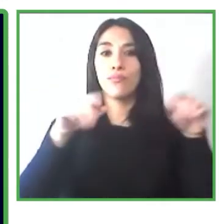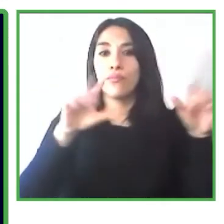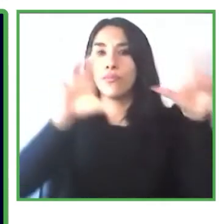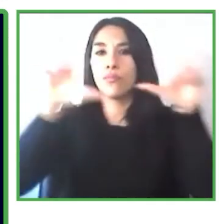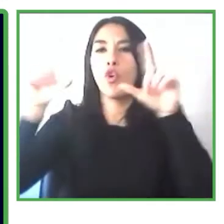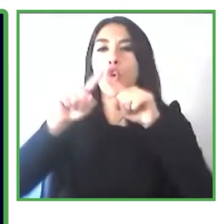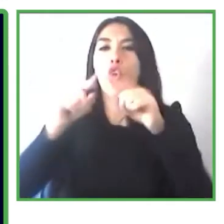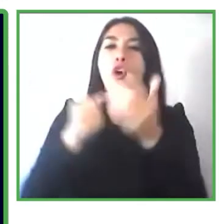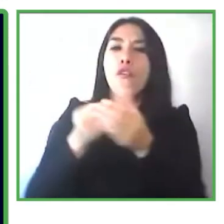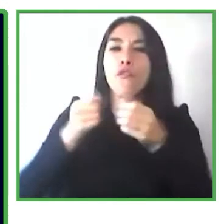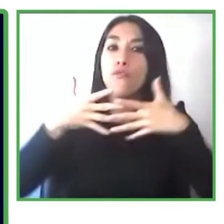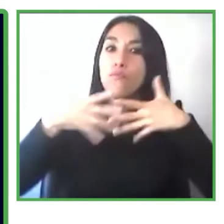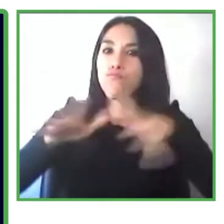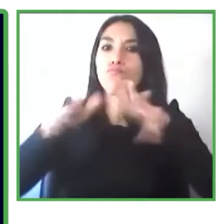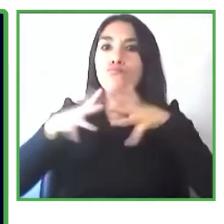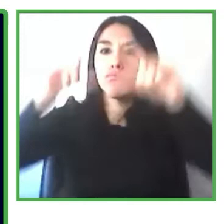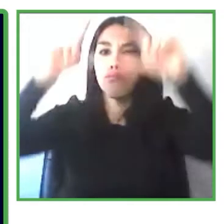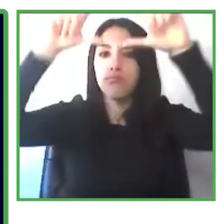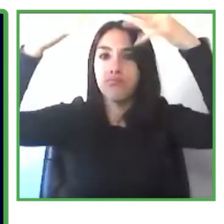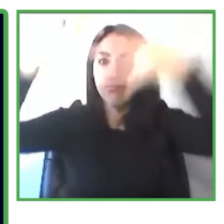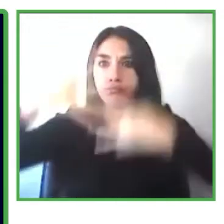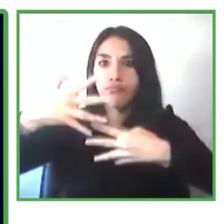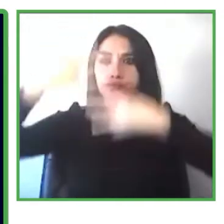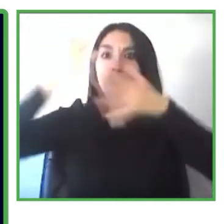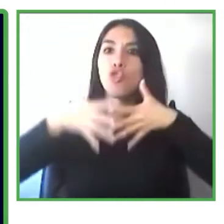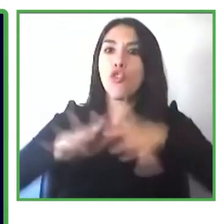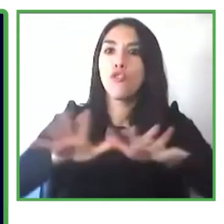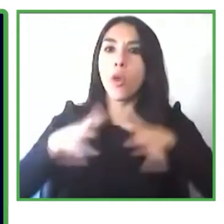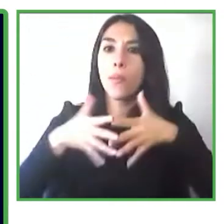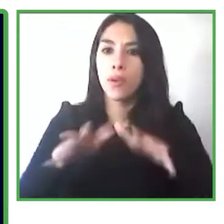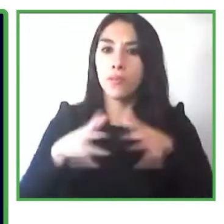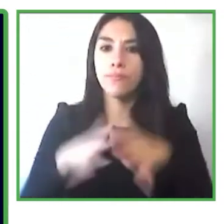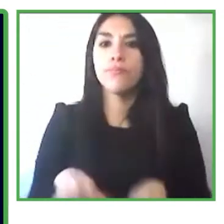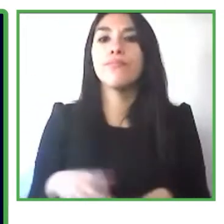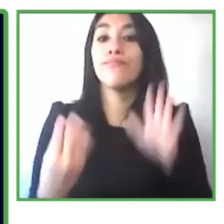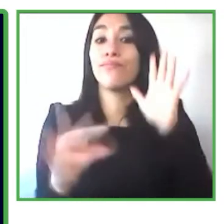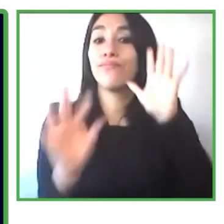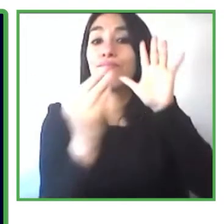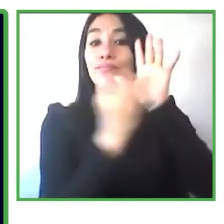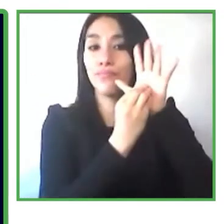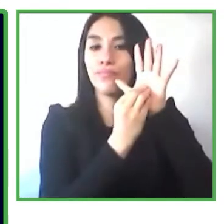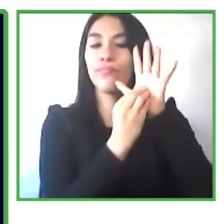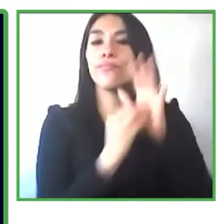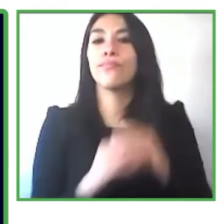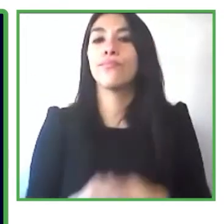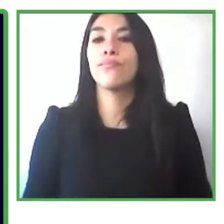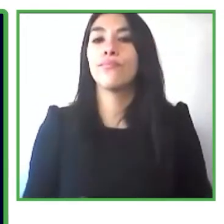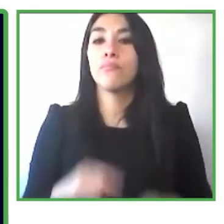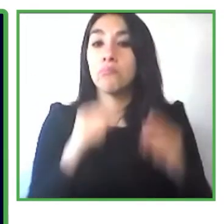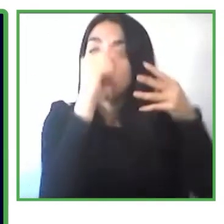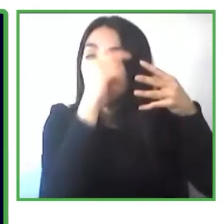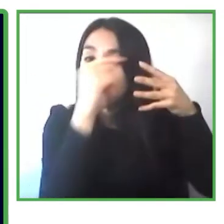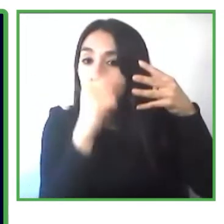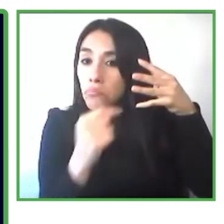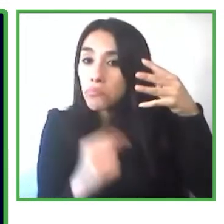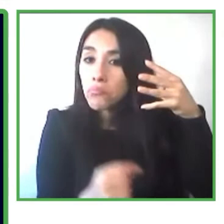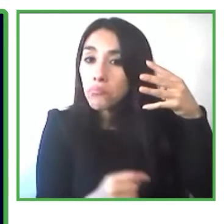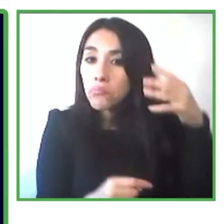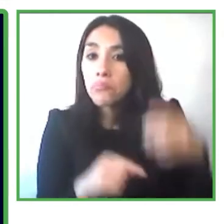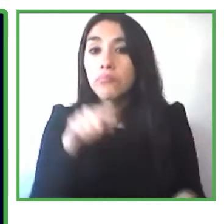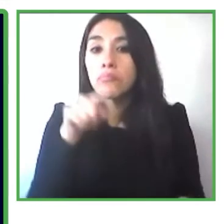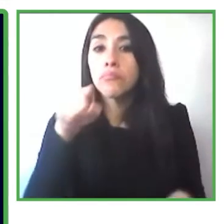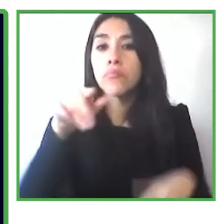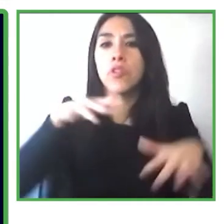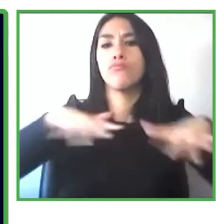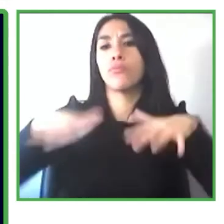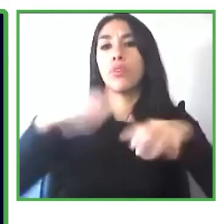sellos más especiales podrán evaluar su gestión en 37 indicadores distribuidos en 5 categorías